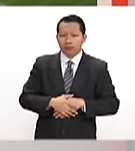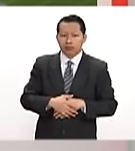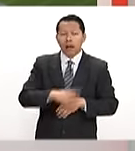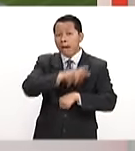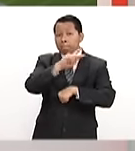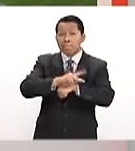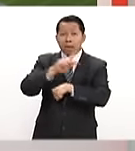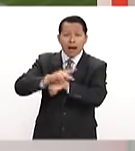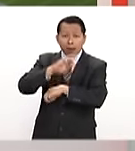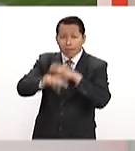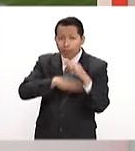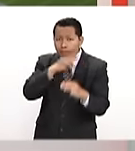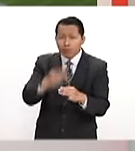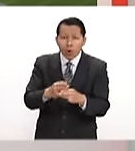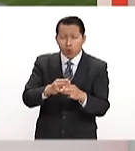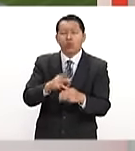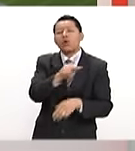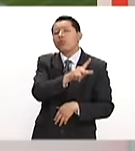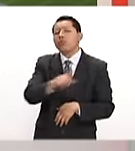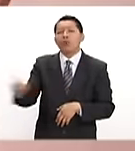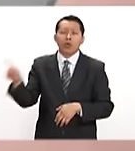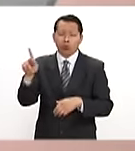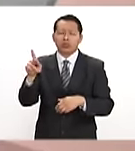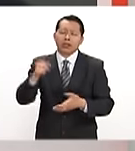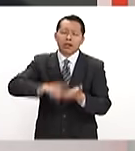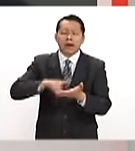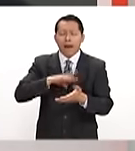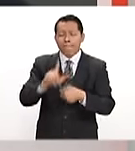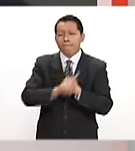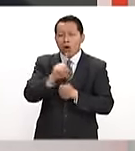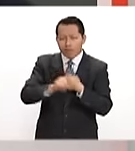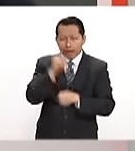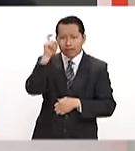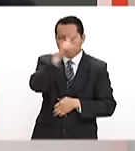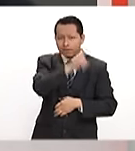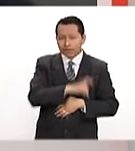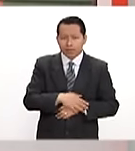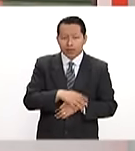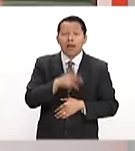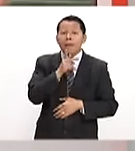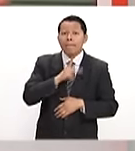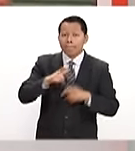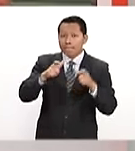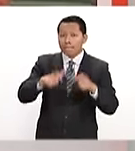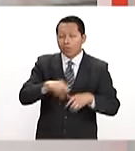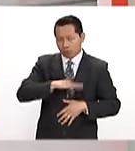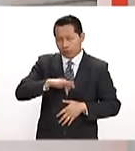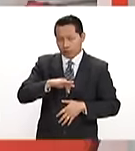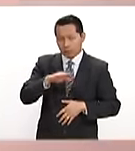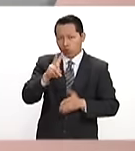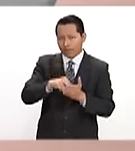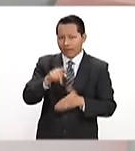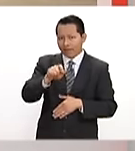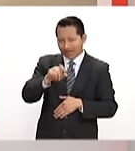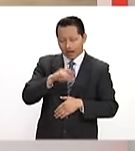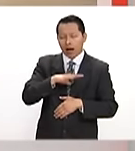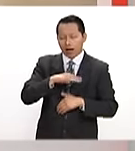de problemas, exento de dificultades. Pemex podría lograr equilibrio financiero en 2020.